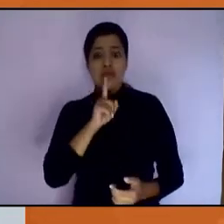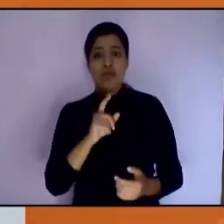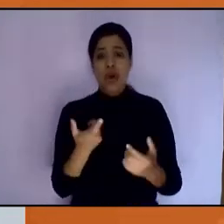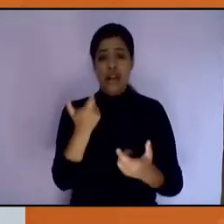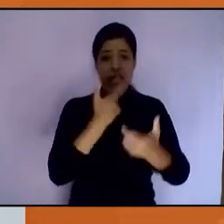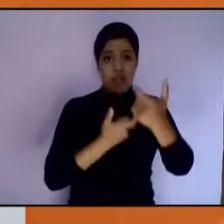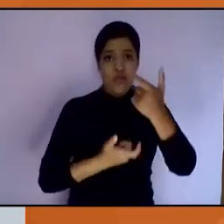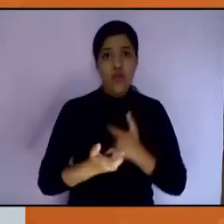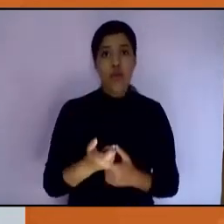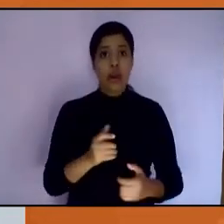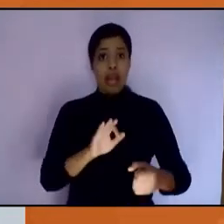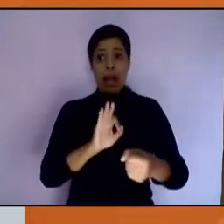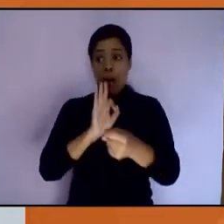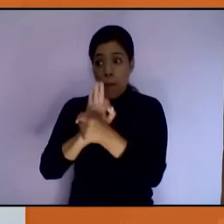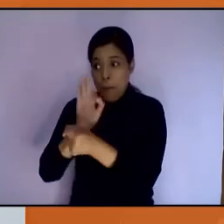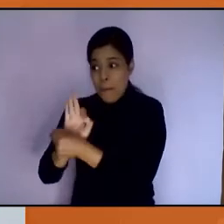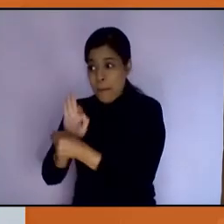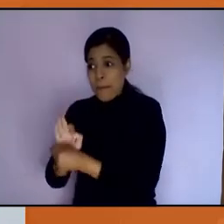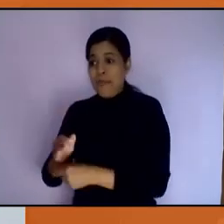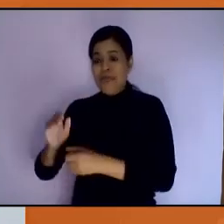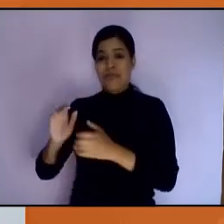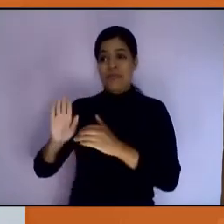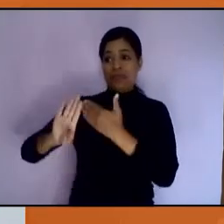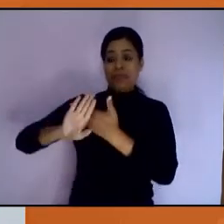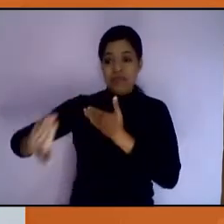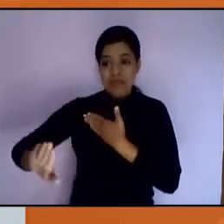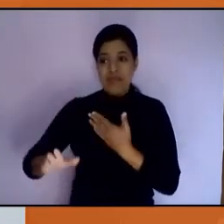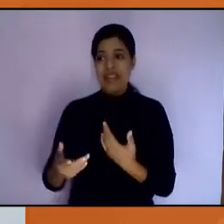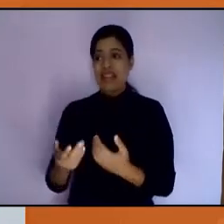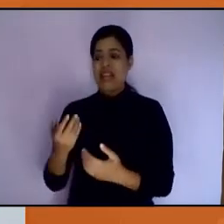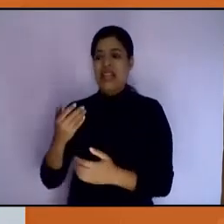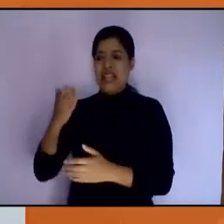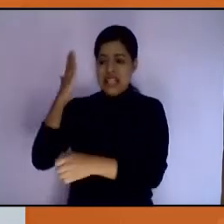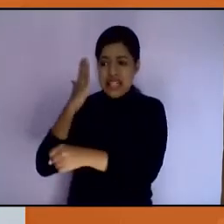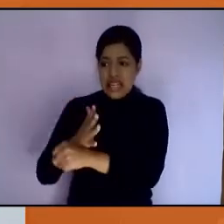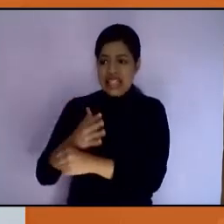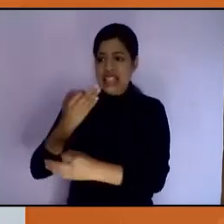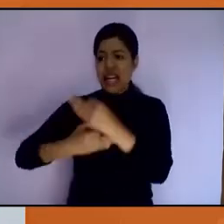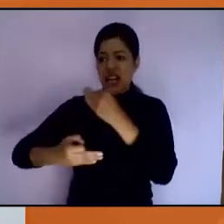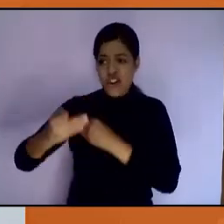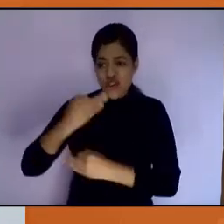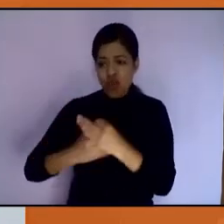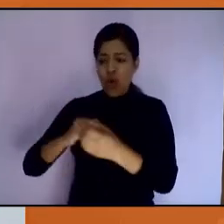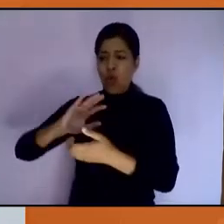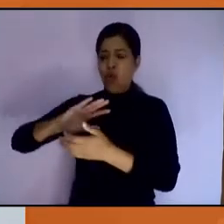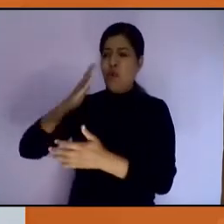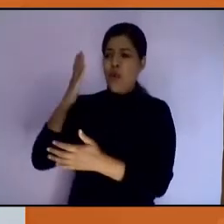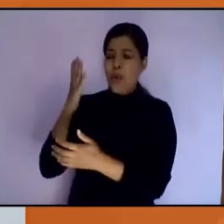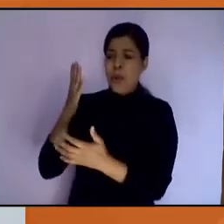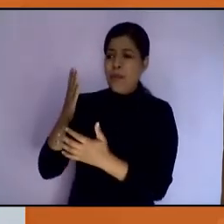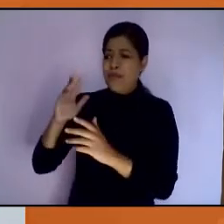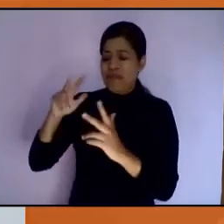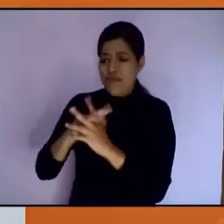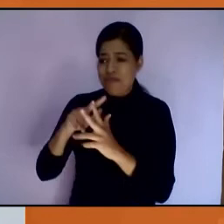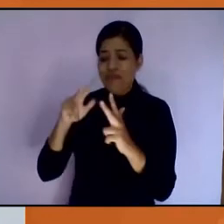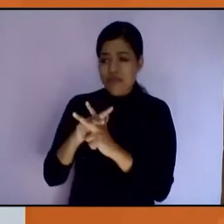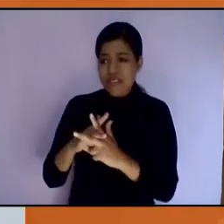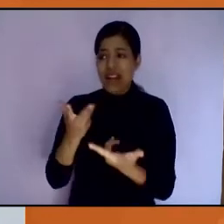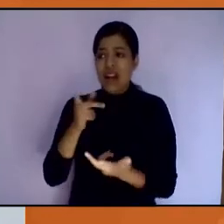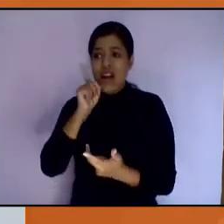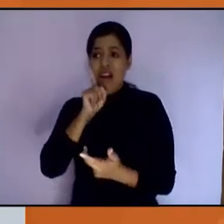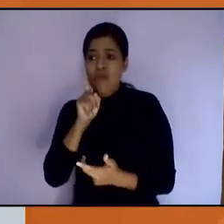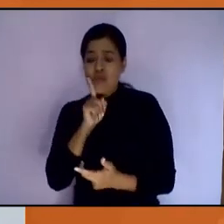prevenir, atender, sancionar y erradicar todas las formas de violencia contra las mujeres y niñas en los ámbitos público y privado.